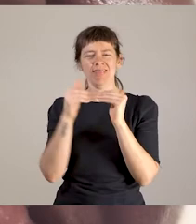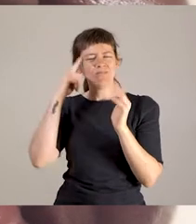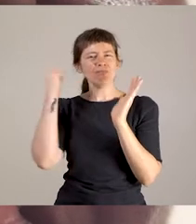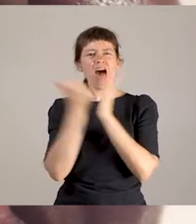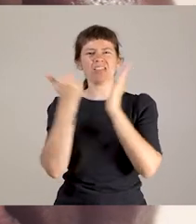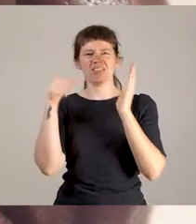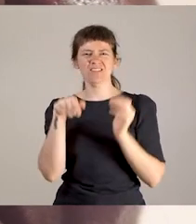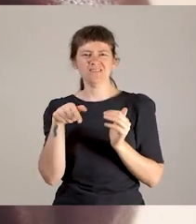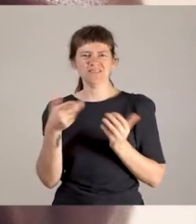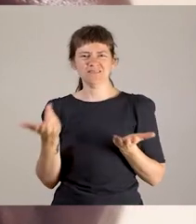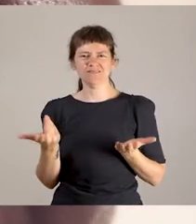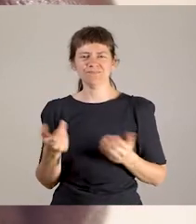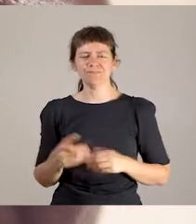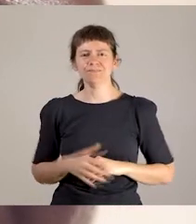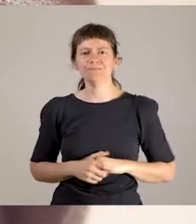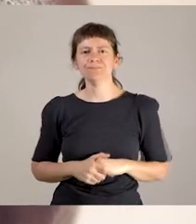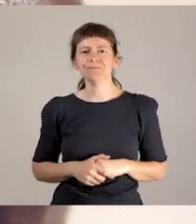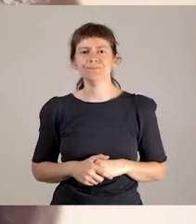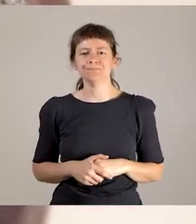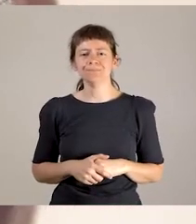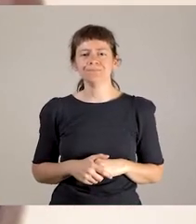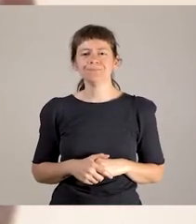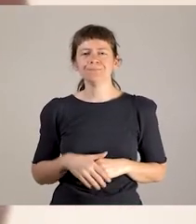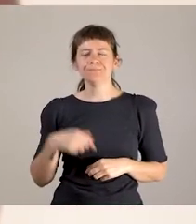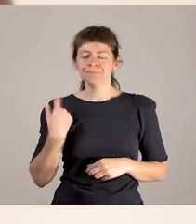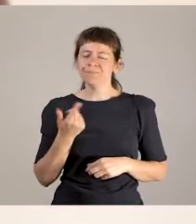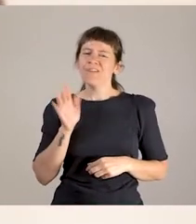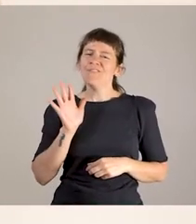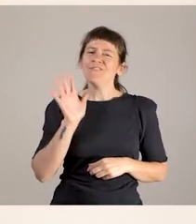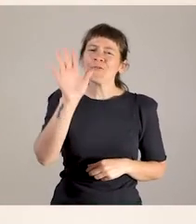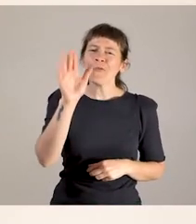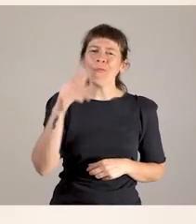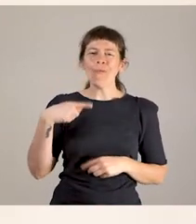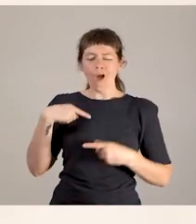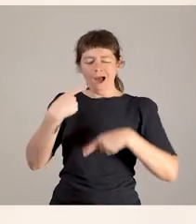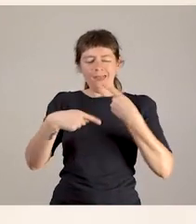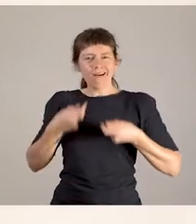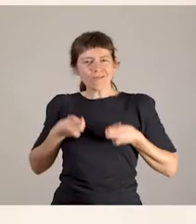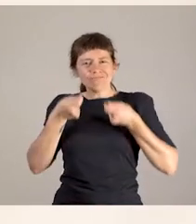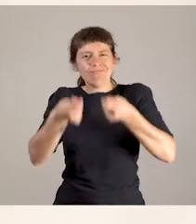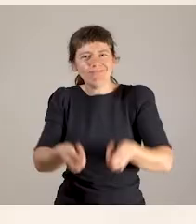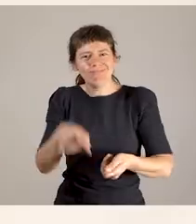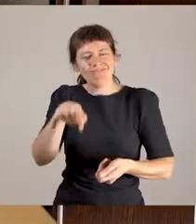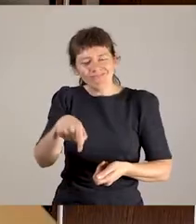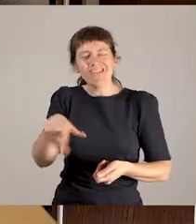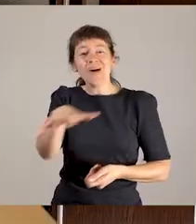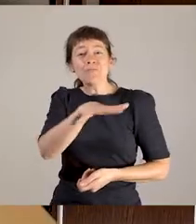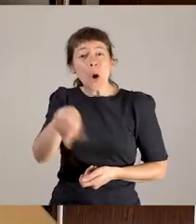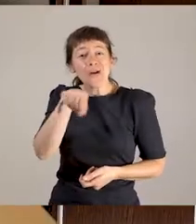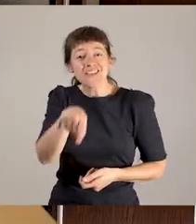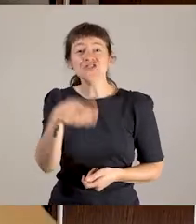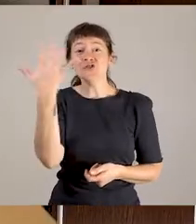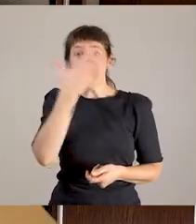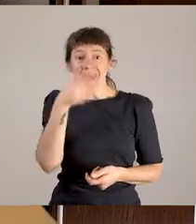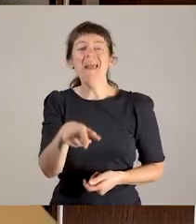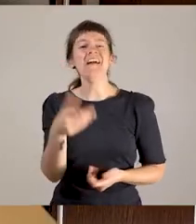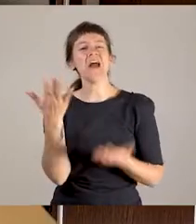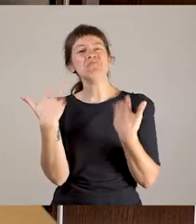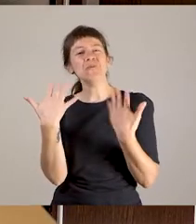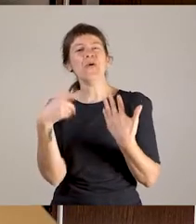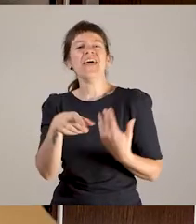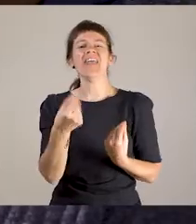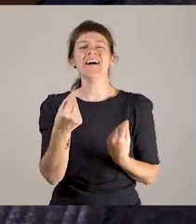Para que las futuras generaciones tengan la posibilidad de vivir en sociedades donde de alguna manera no se nieguen